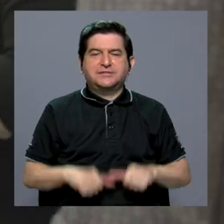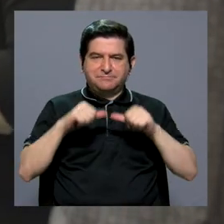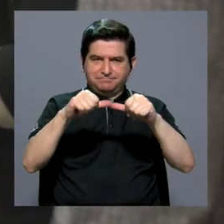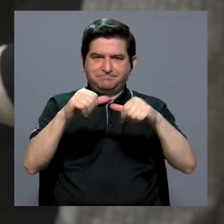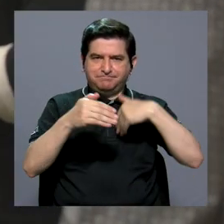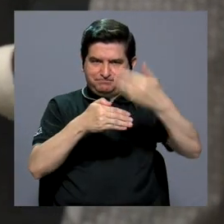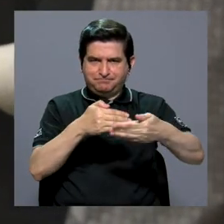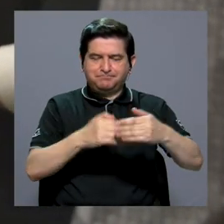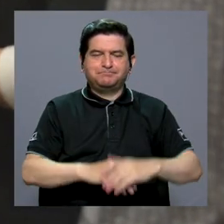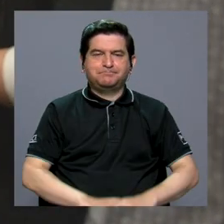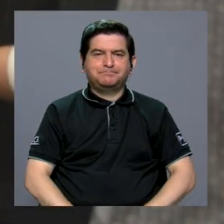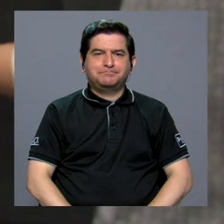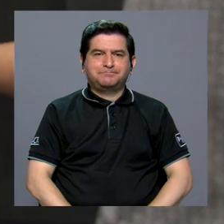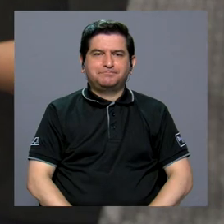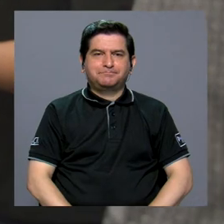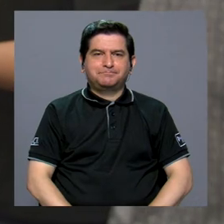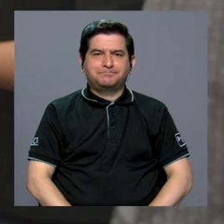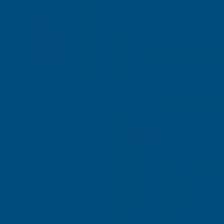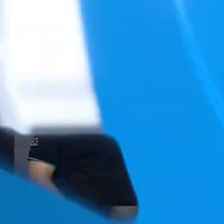reelección.